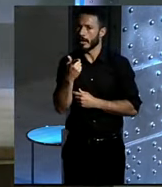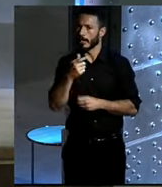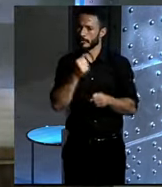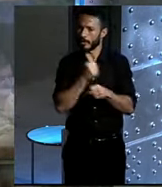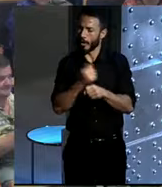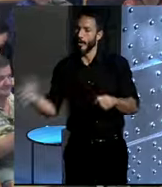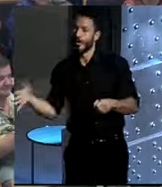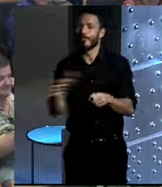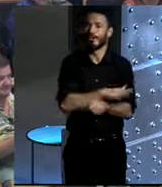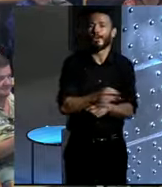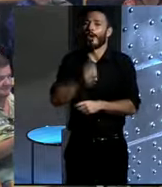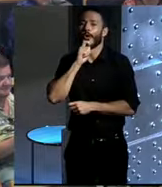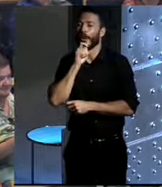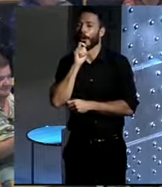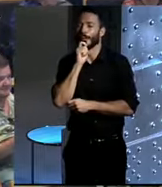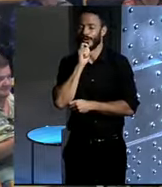seguramente tiene mucho que ver.